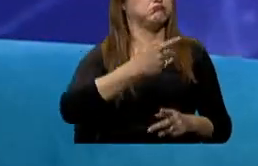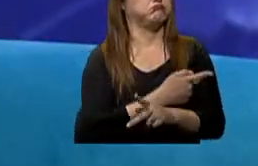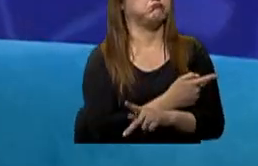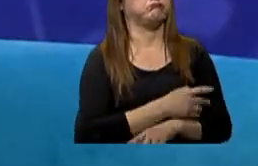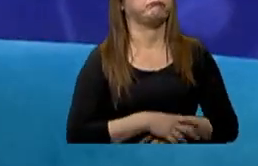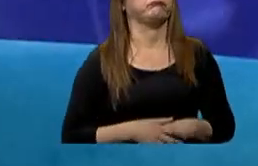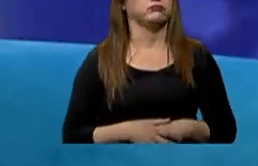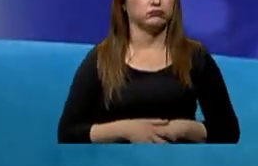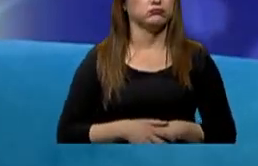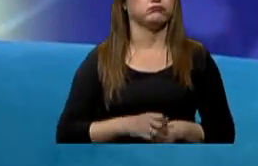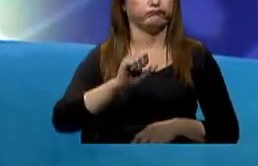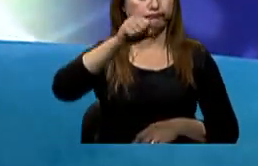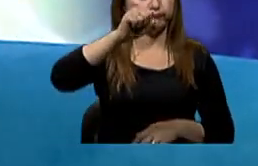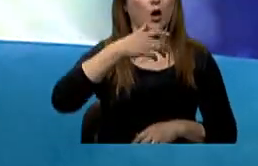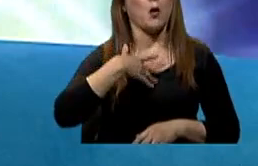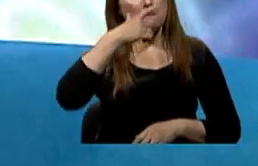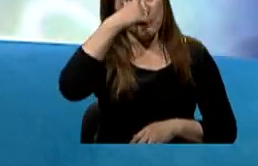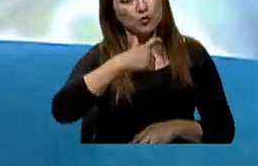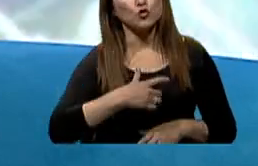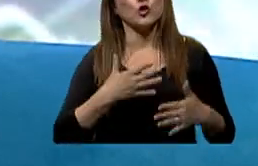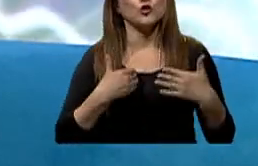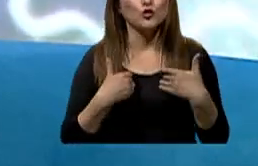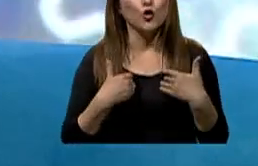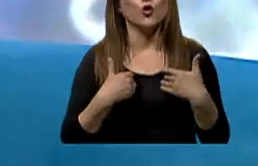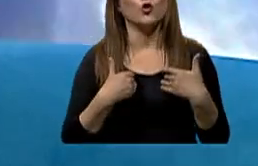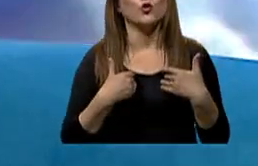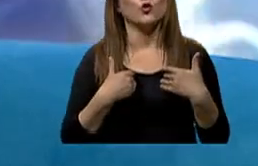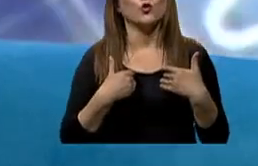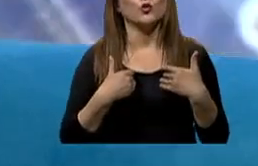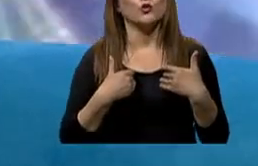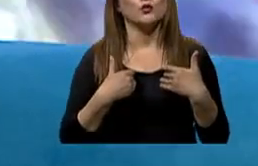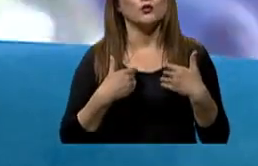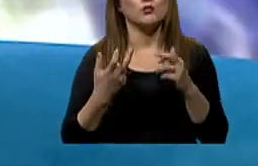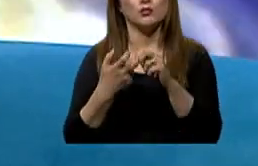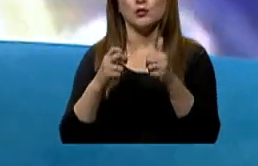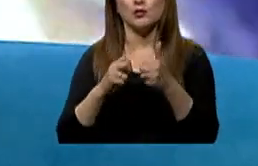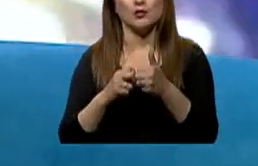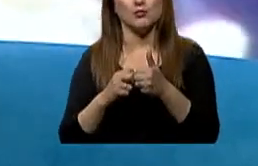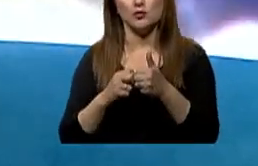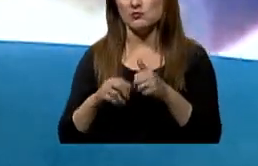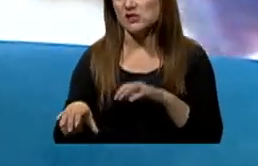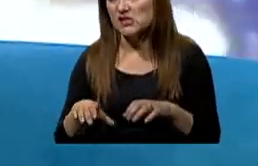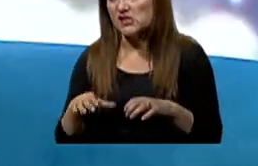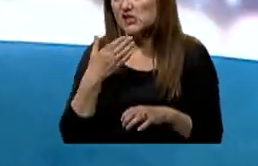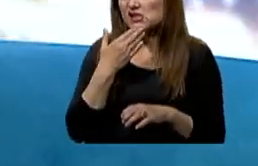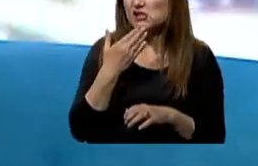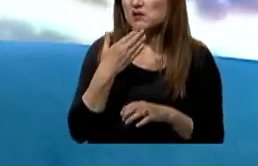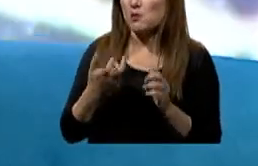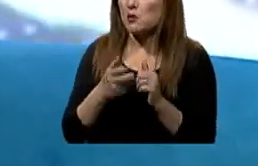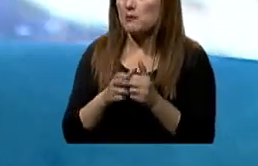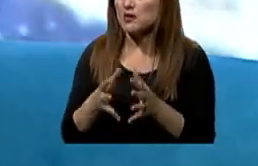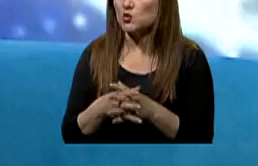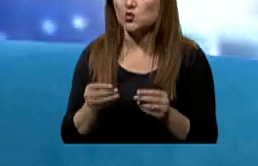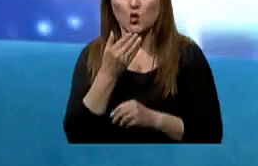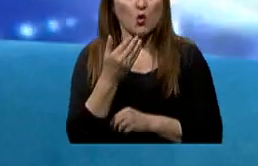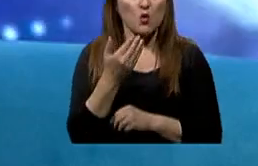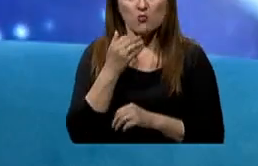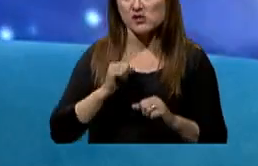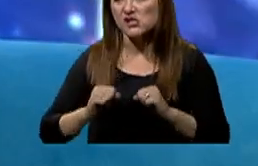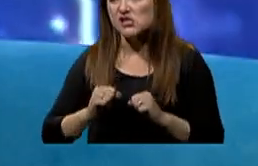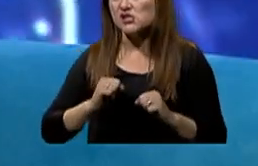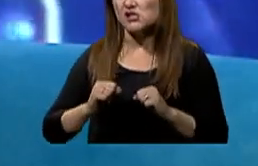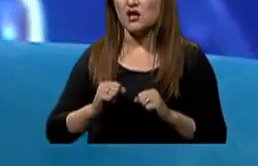soy de las personas que cuando ve el problema, toma acción. Soy de las personas que no me gusta